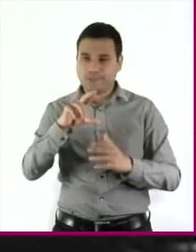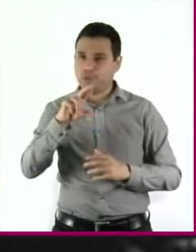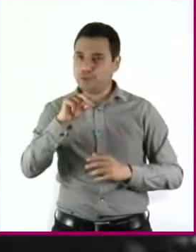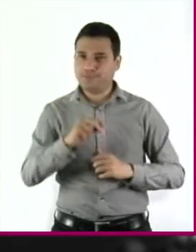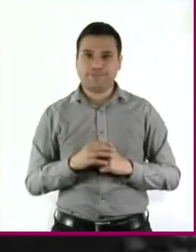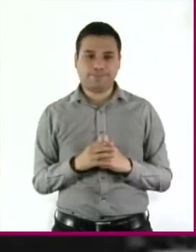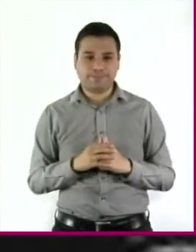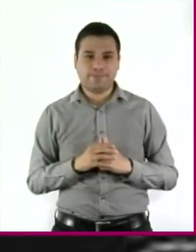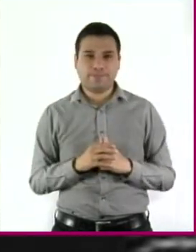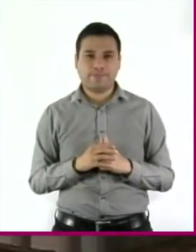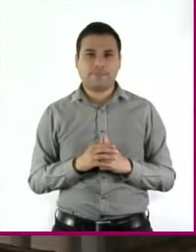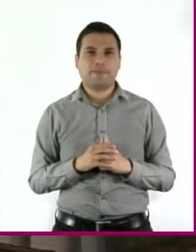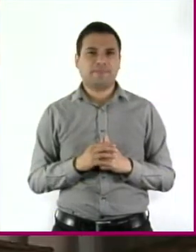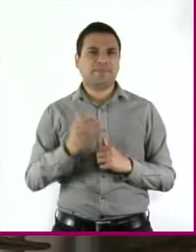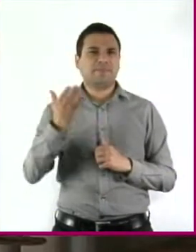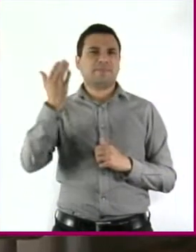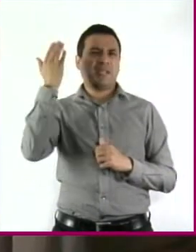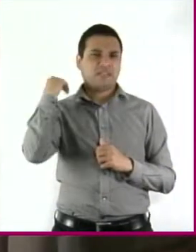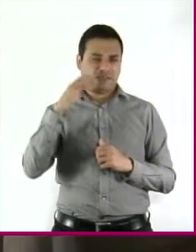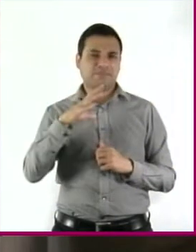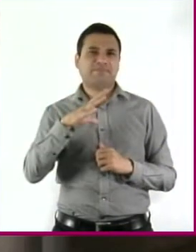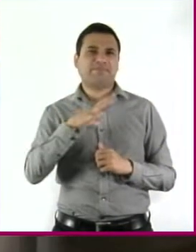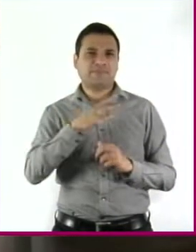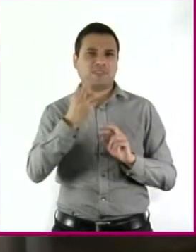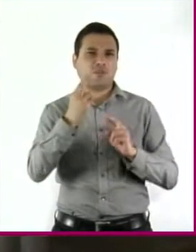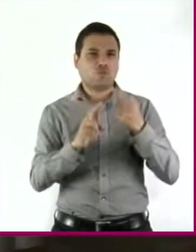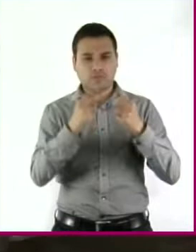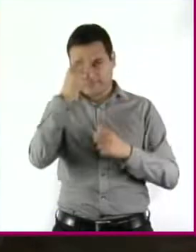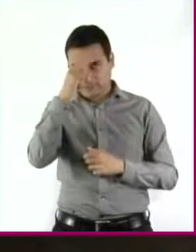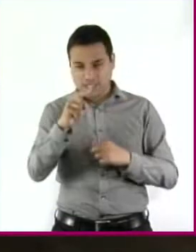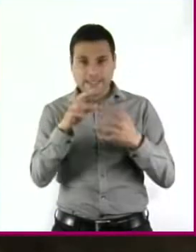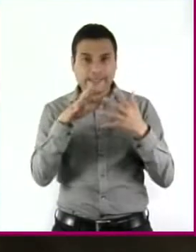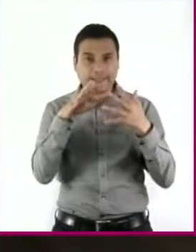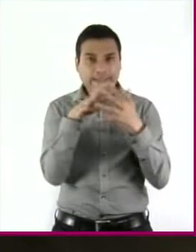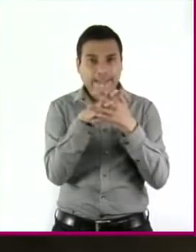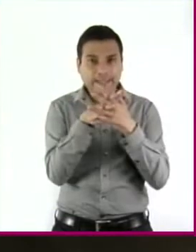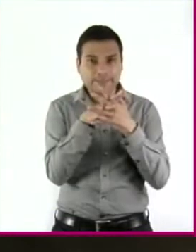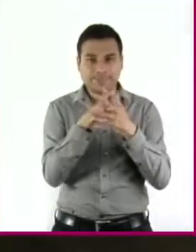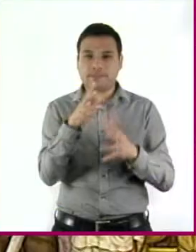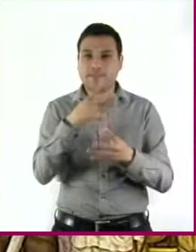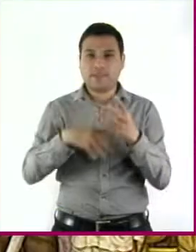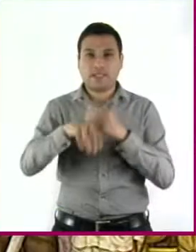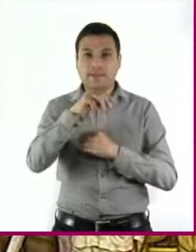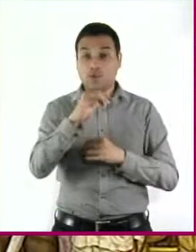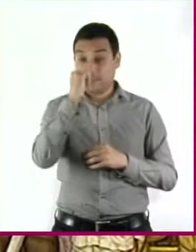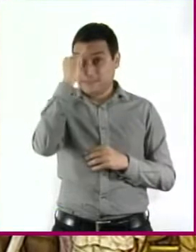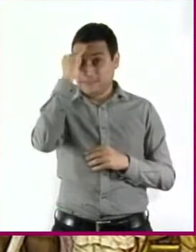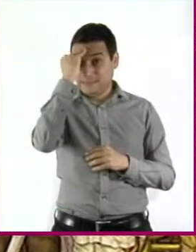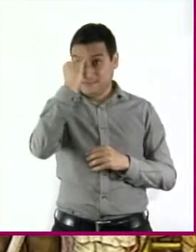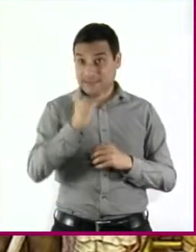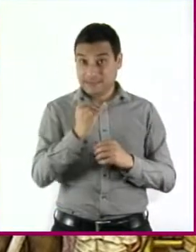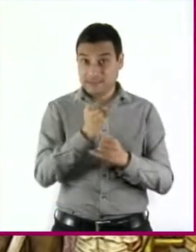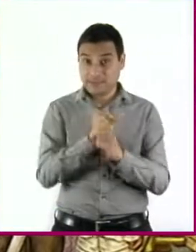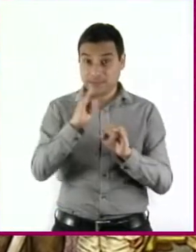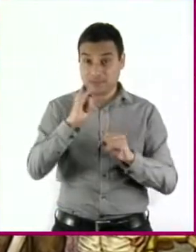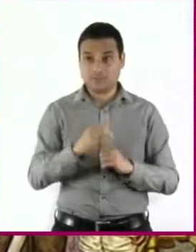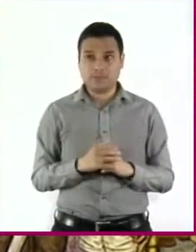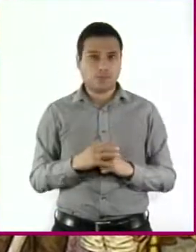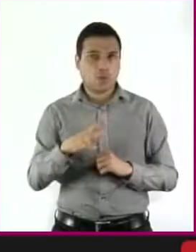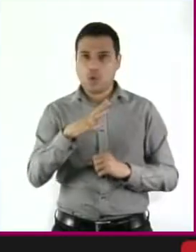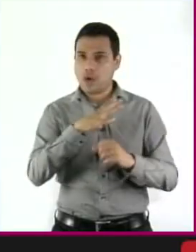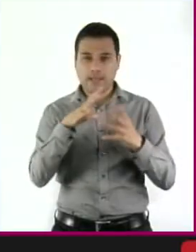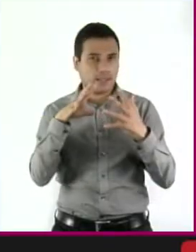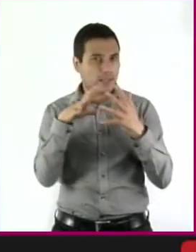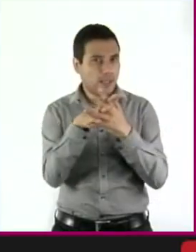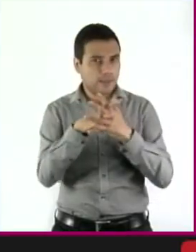de otras guerras libertadoras como la Revolución Mexicana, la desobediencia civil no violenta usa el camino de la paz.